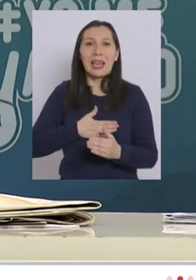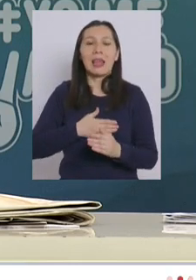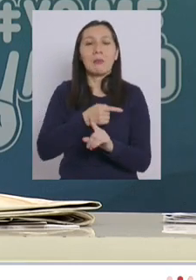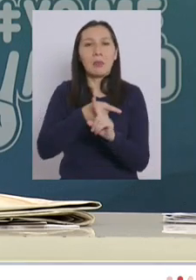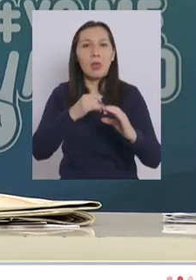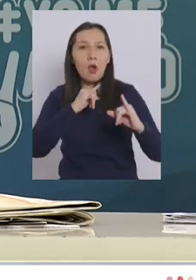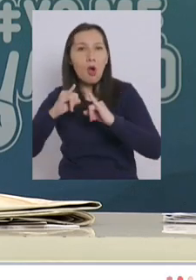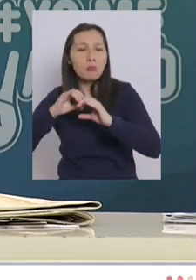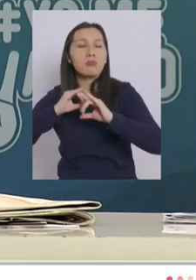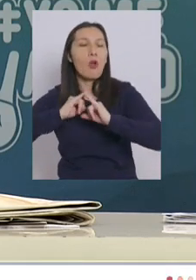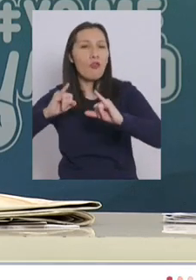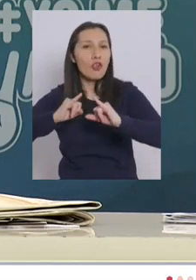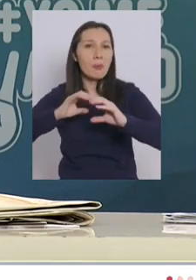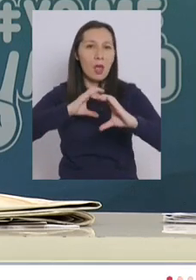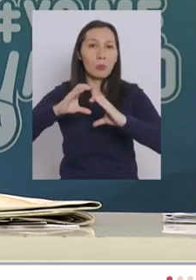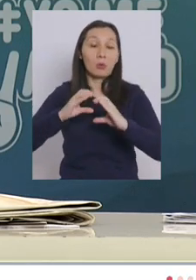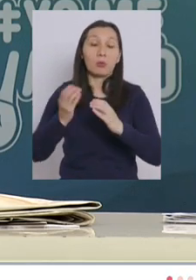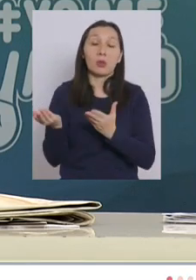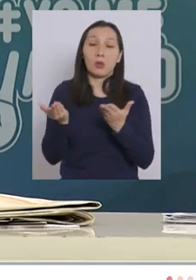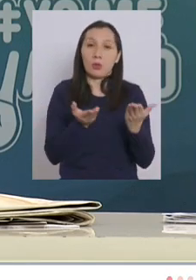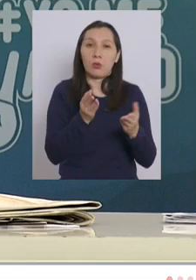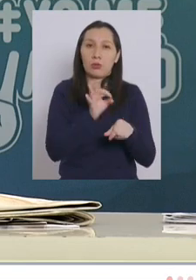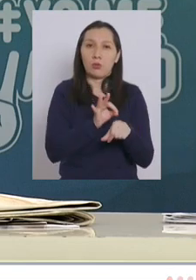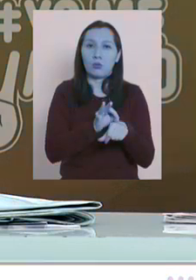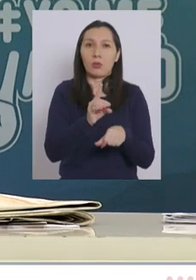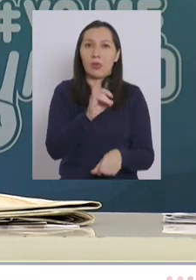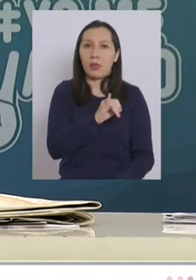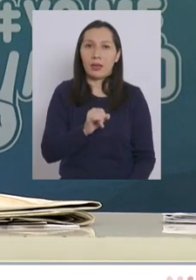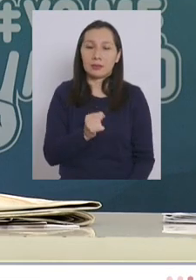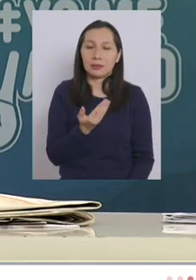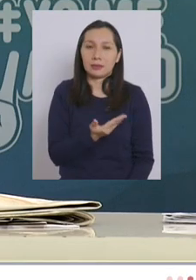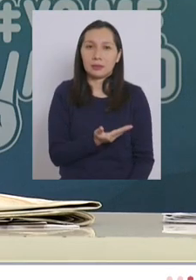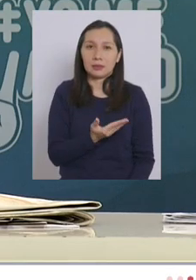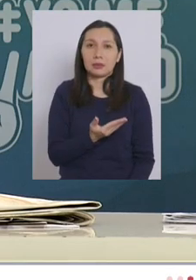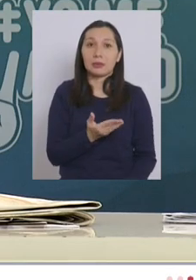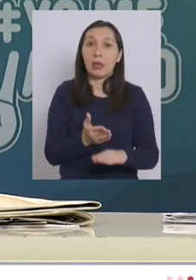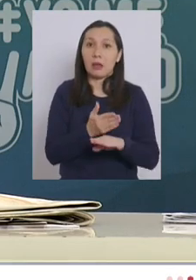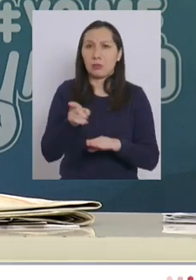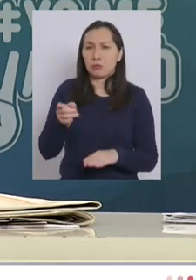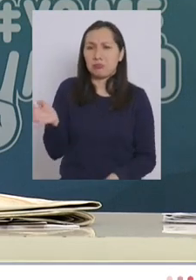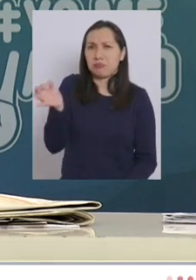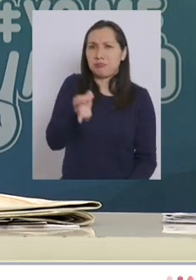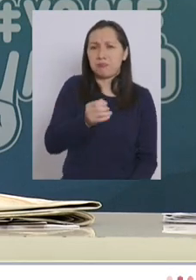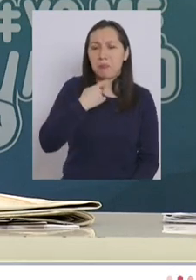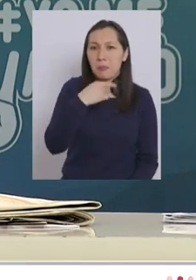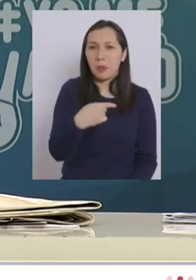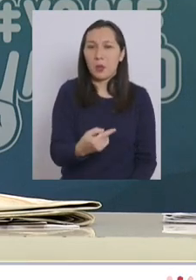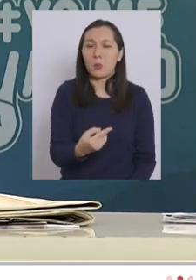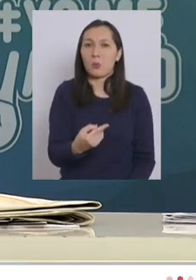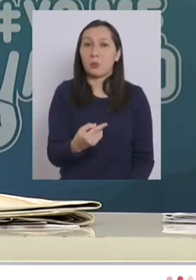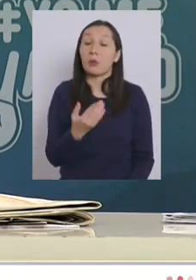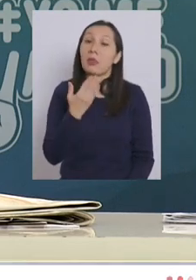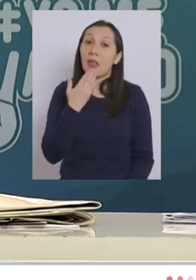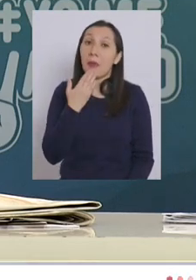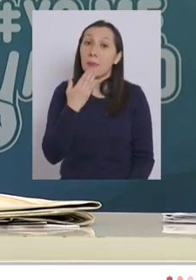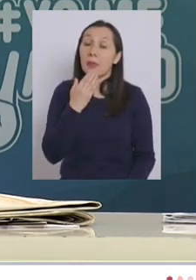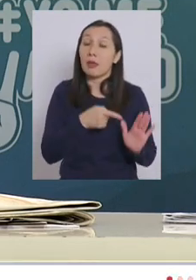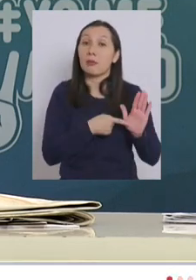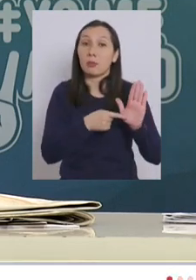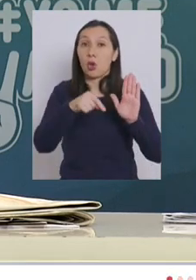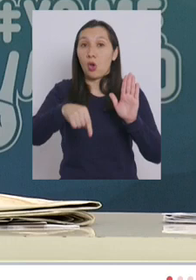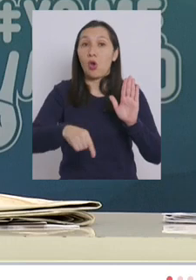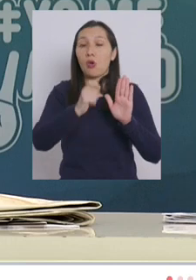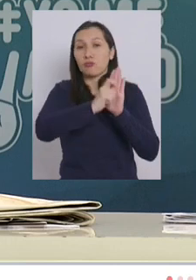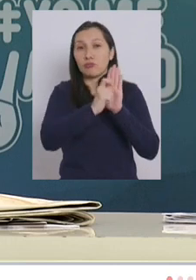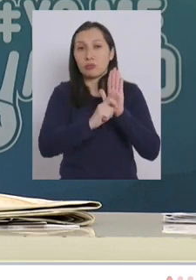los medios de comunicación pero le doy la palabra a la doctora Daza ante esa pregunta que también la destaca hoy día